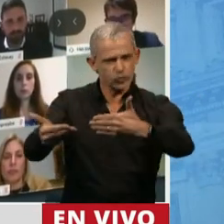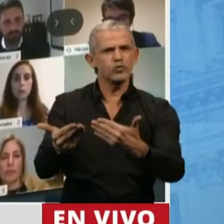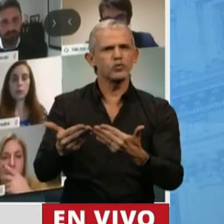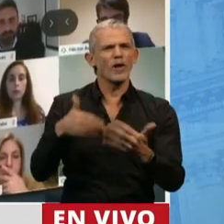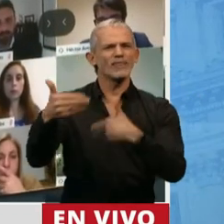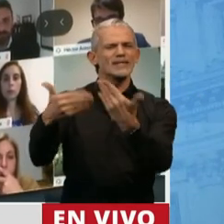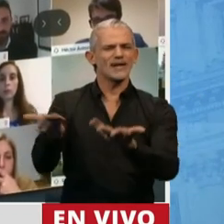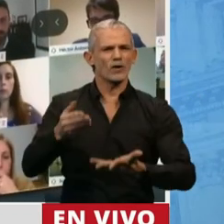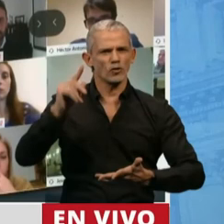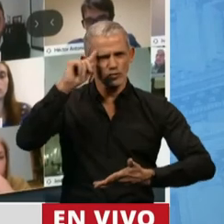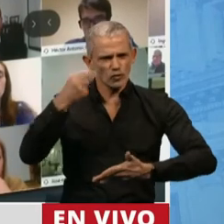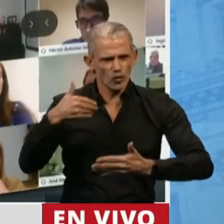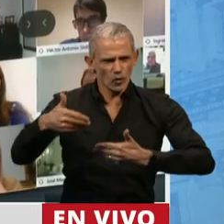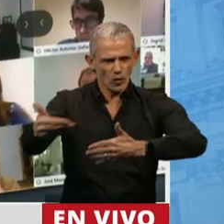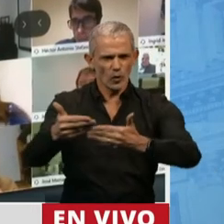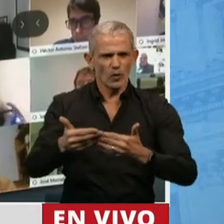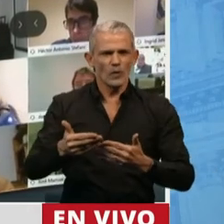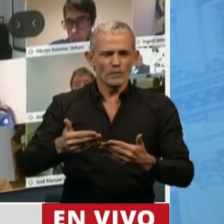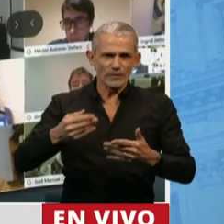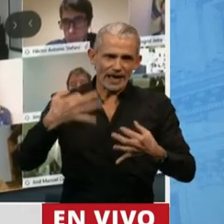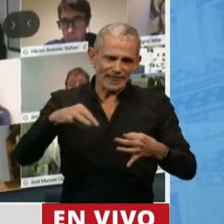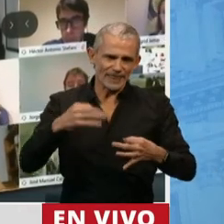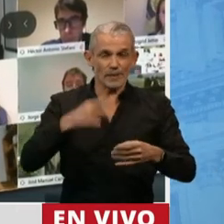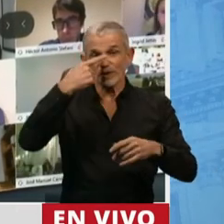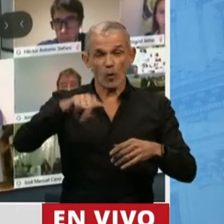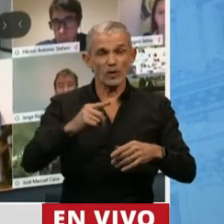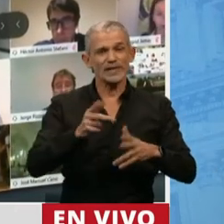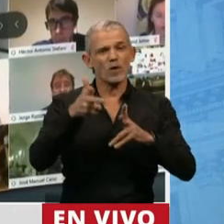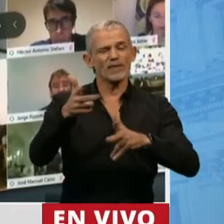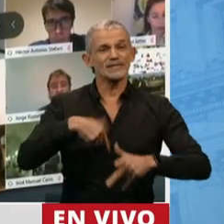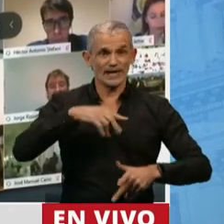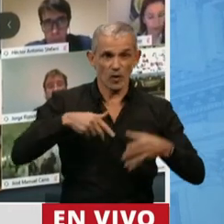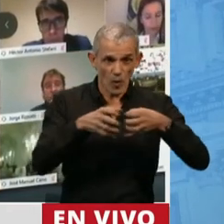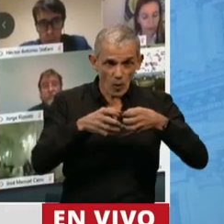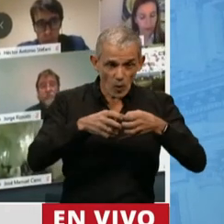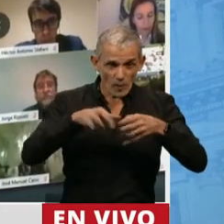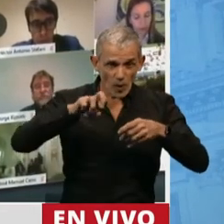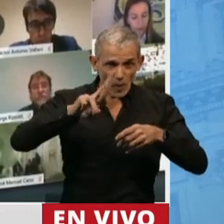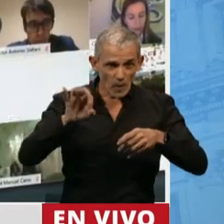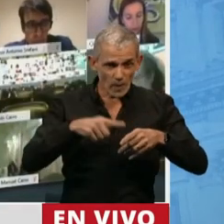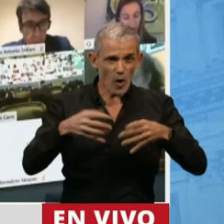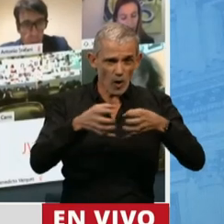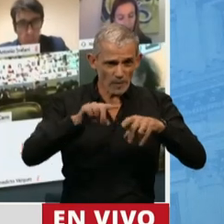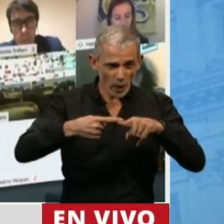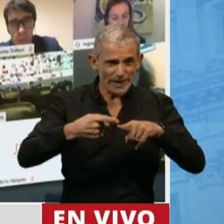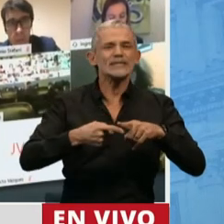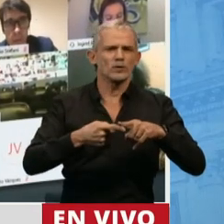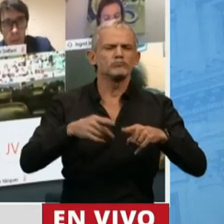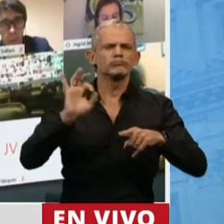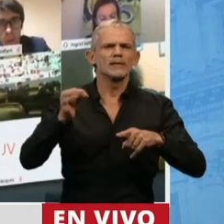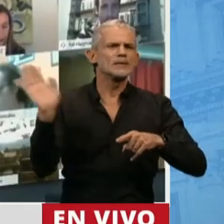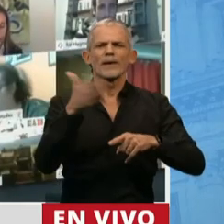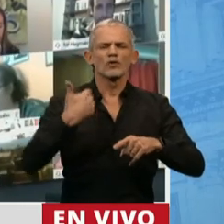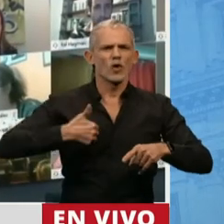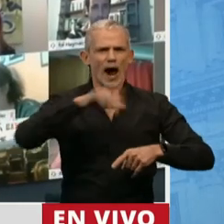necesidad inescrutible. Por último, decirles que nuestro bloque y nuestro espacio, sepan todos